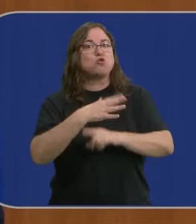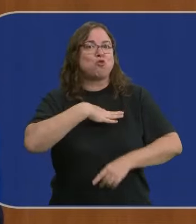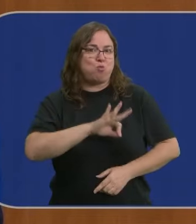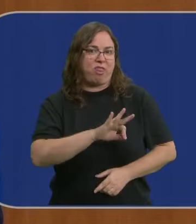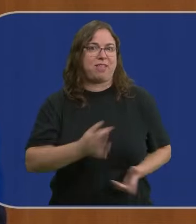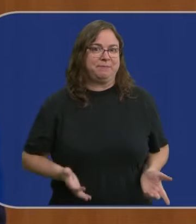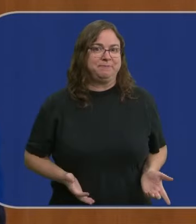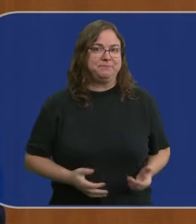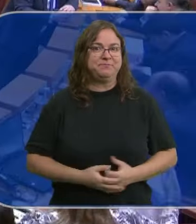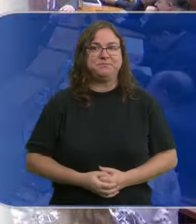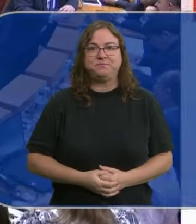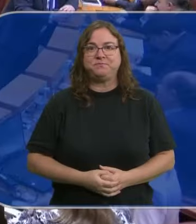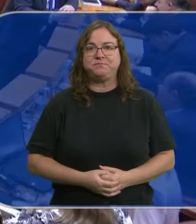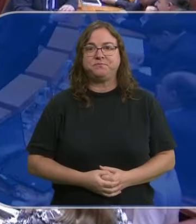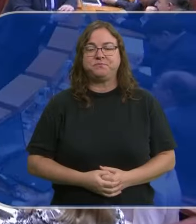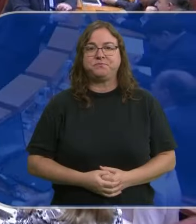también contra ella.